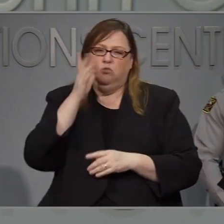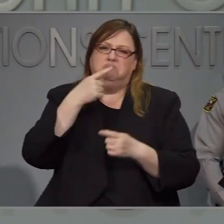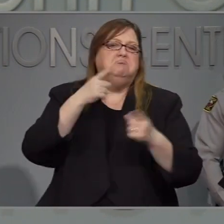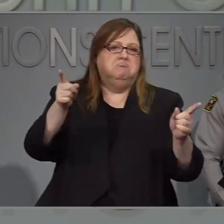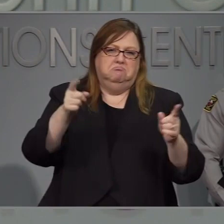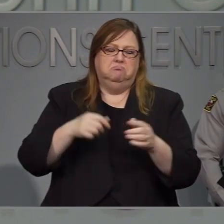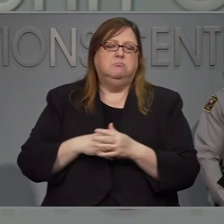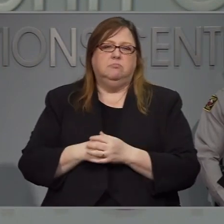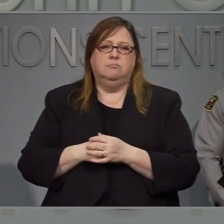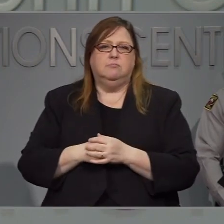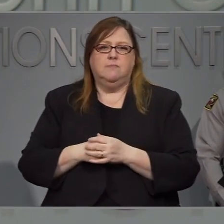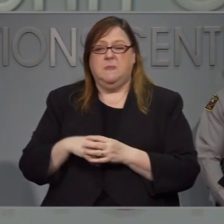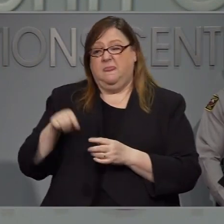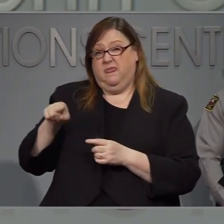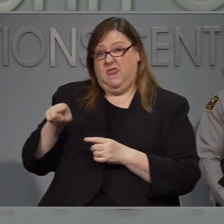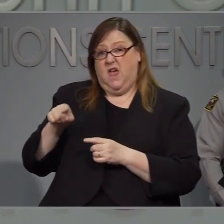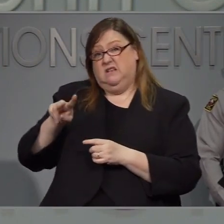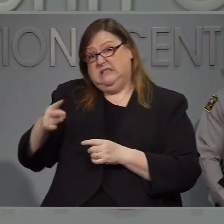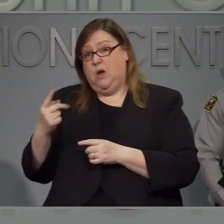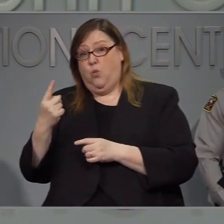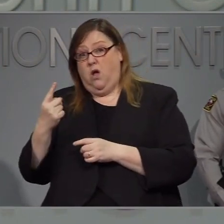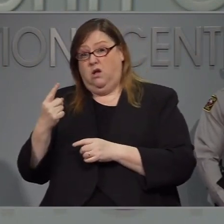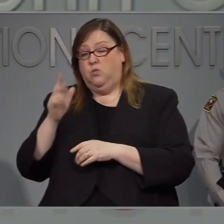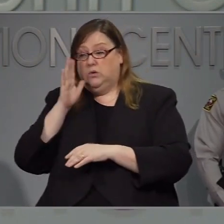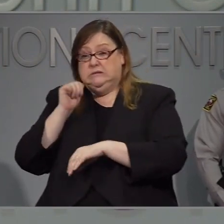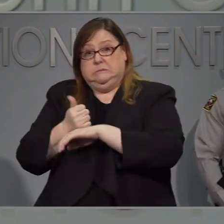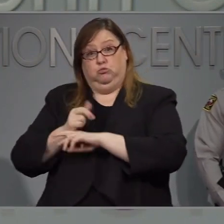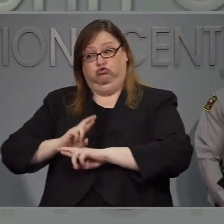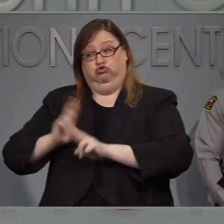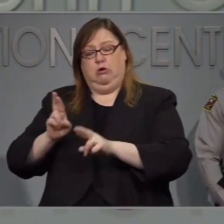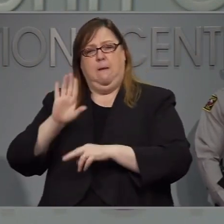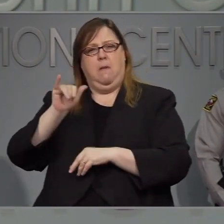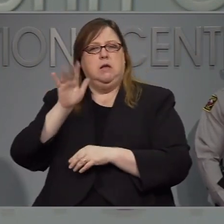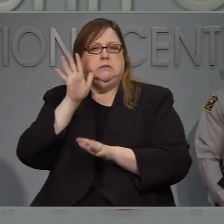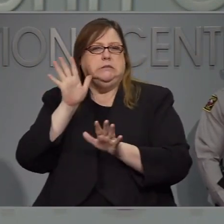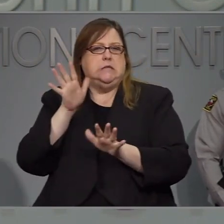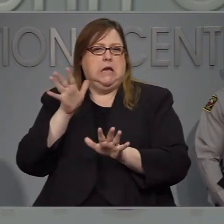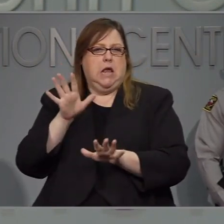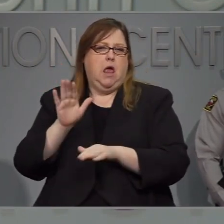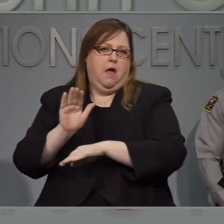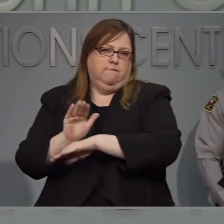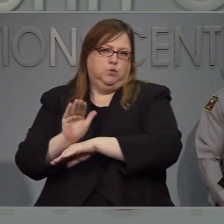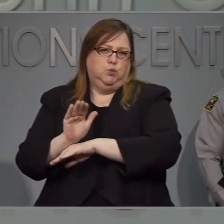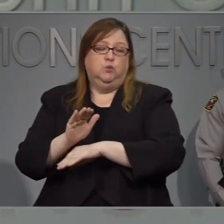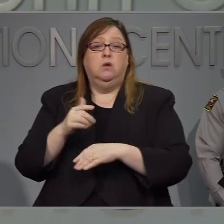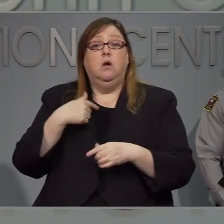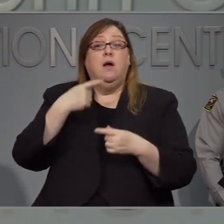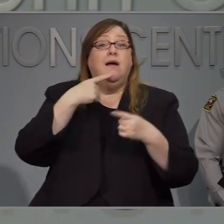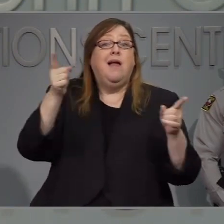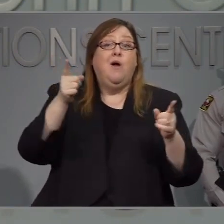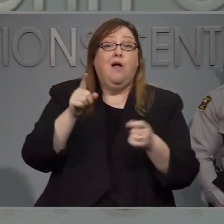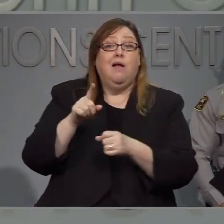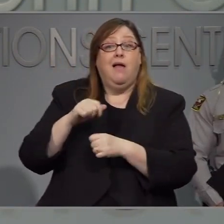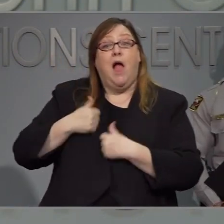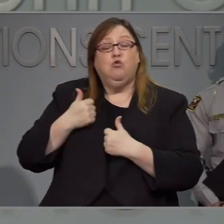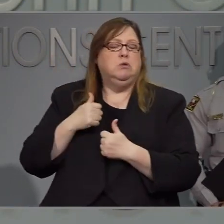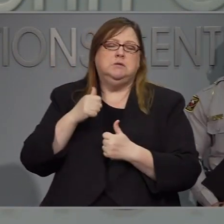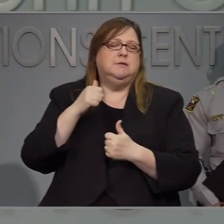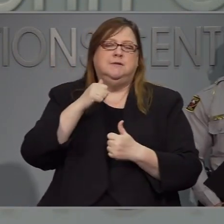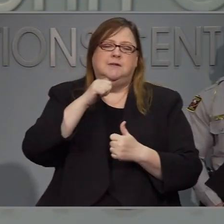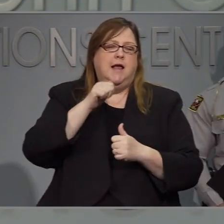mañana o el domingo. En este momento no estamos preparados para anunciar su ubicación.